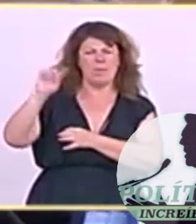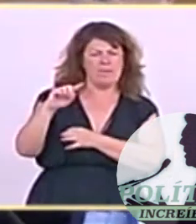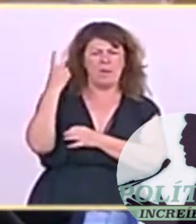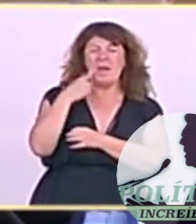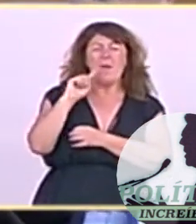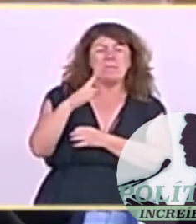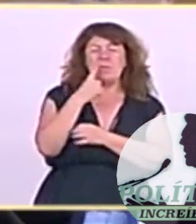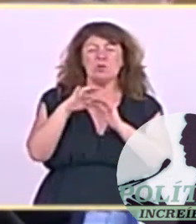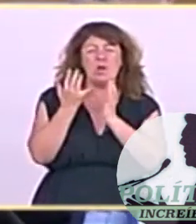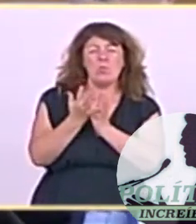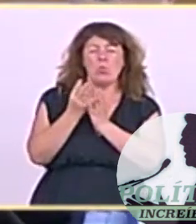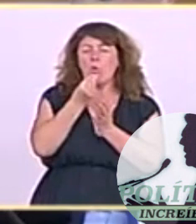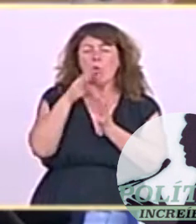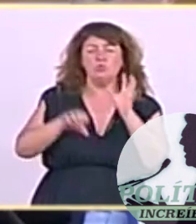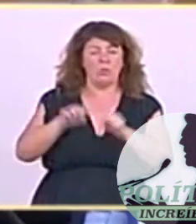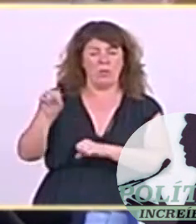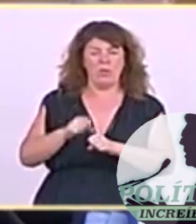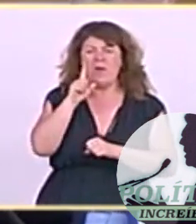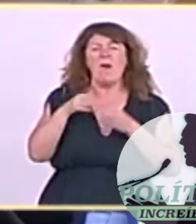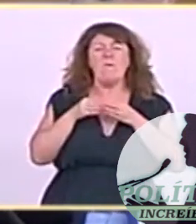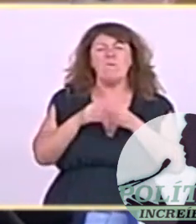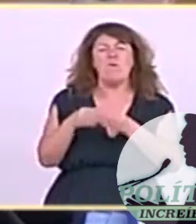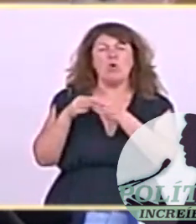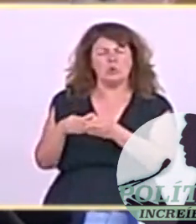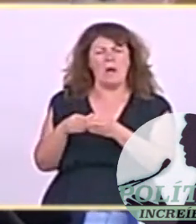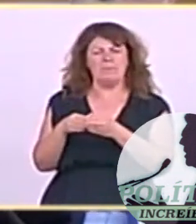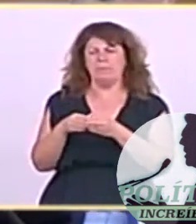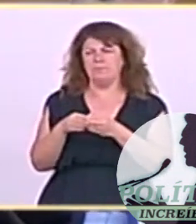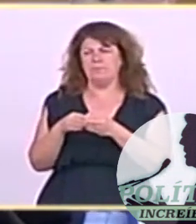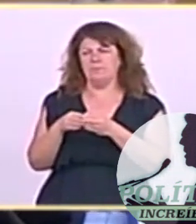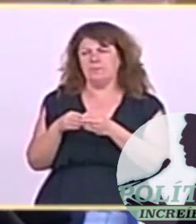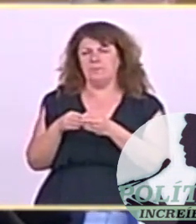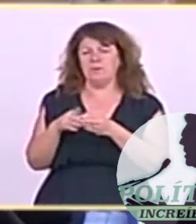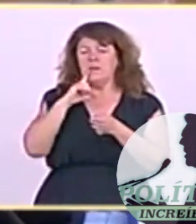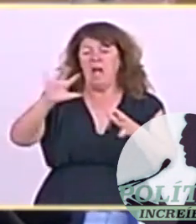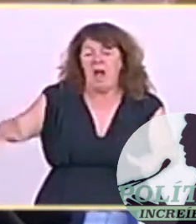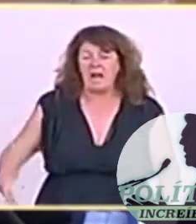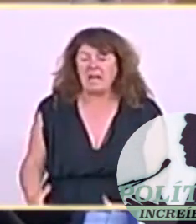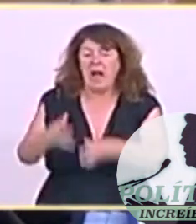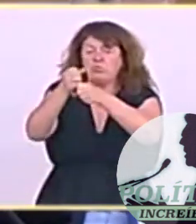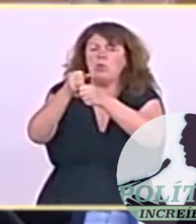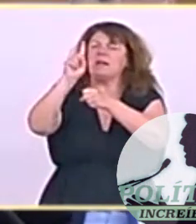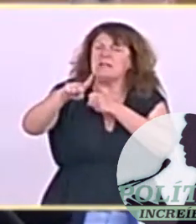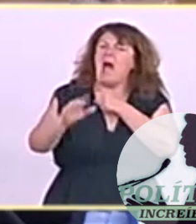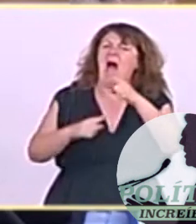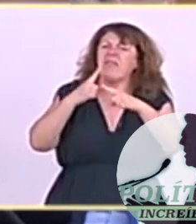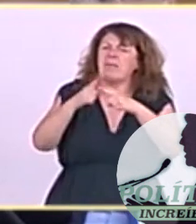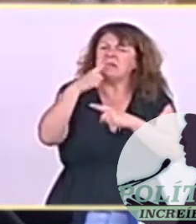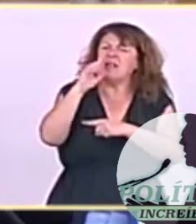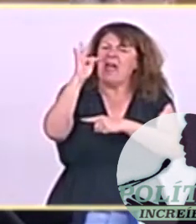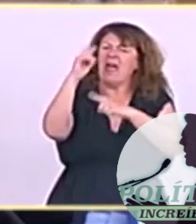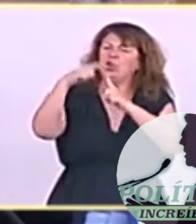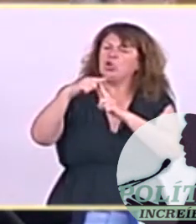tanto en capturas como en tonelaje como en potencia, que es la primera flota pesquera